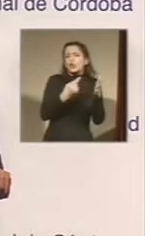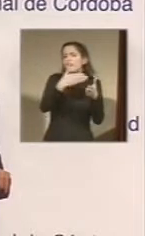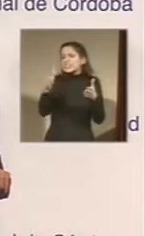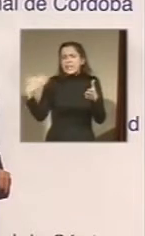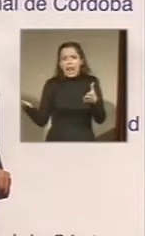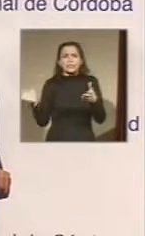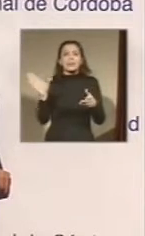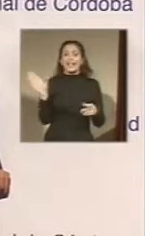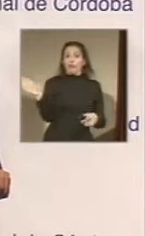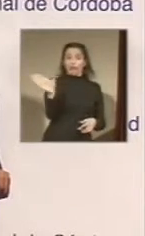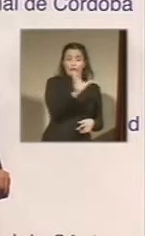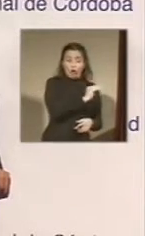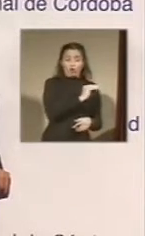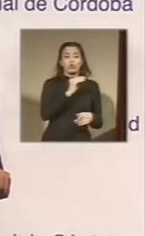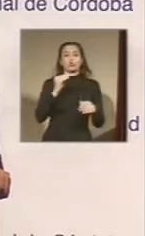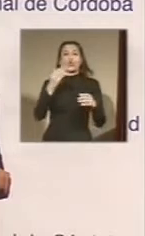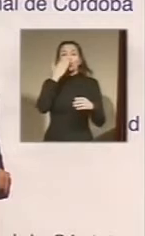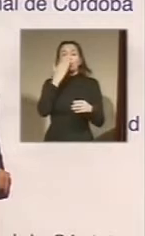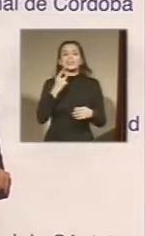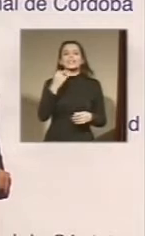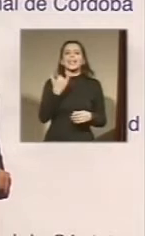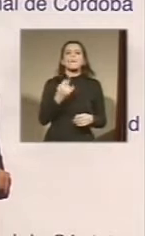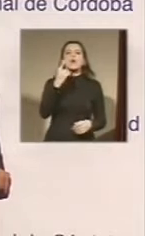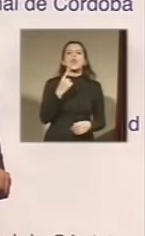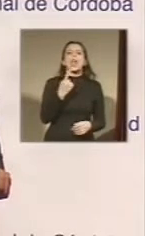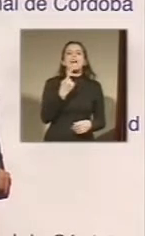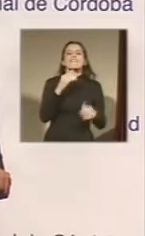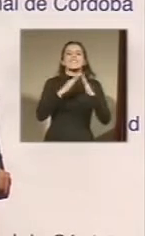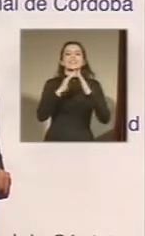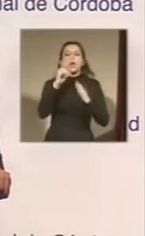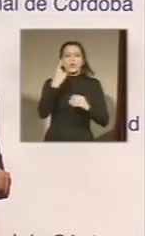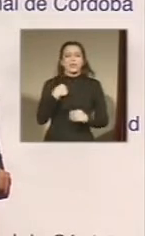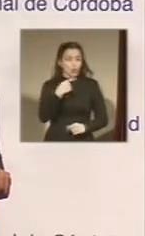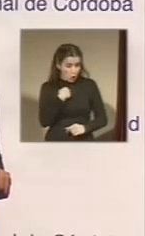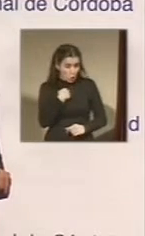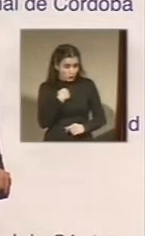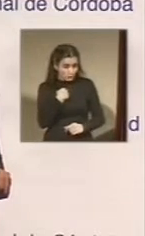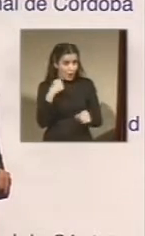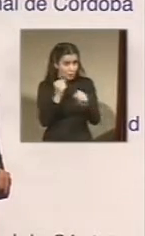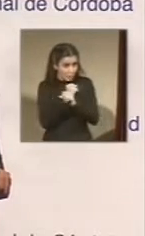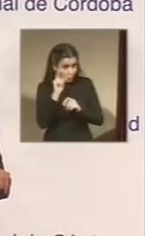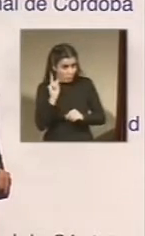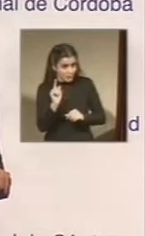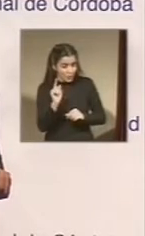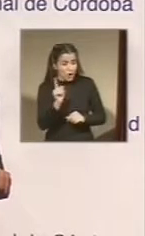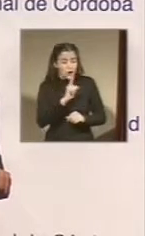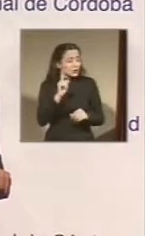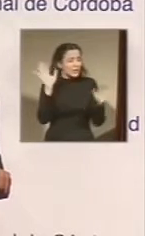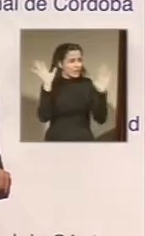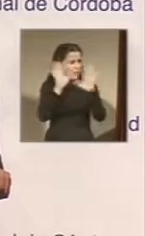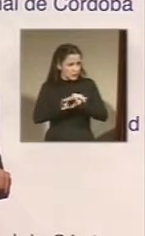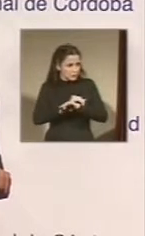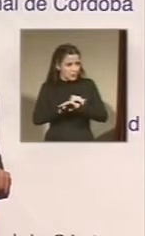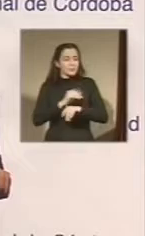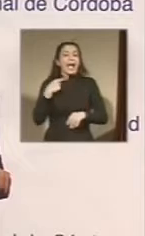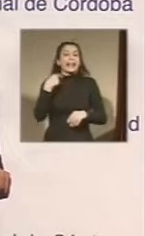vivienda única. Te lo aseguro, no te confundas. Si no entendés esto, no te va a costar nada, no te va a costar dinero.